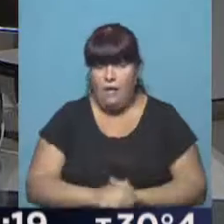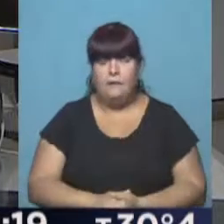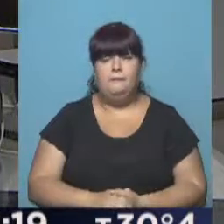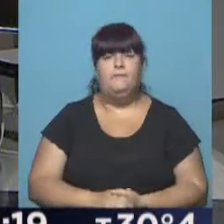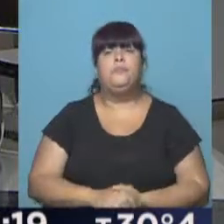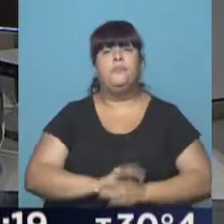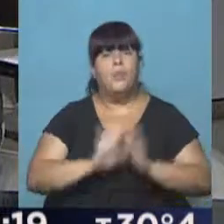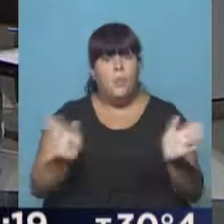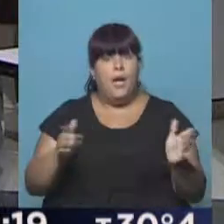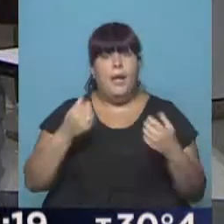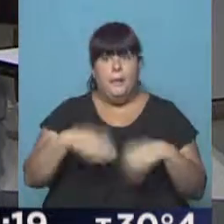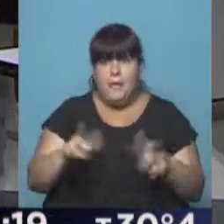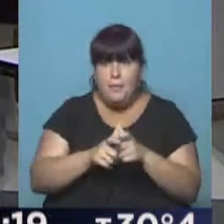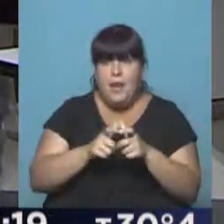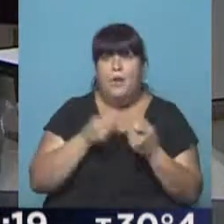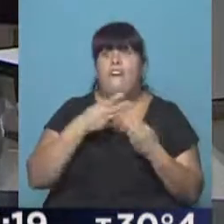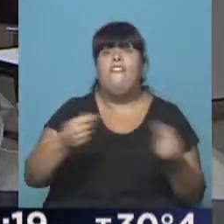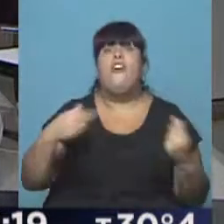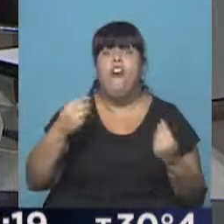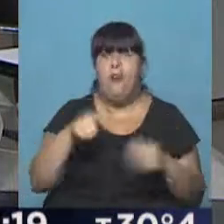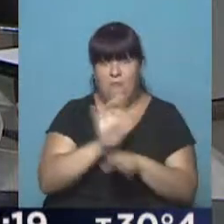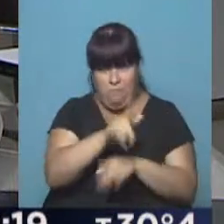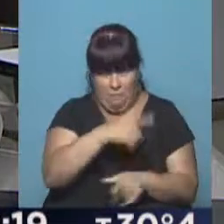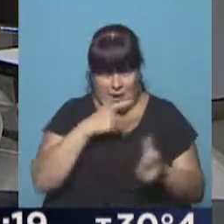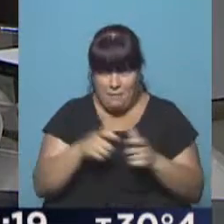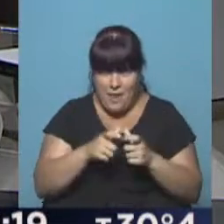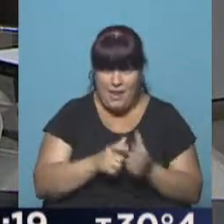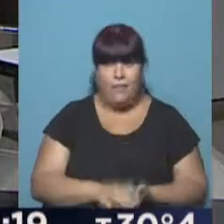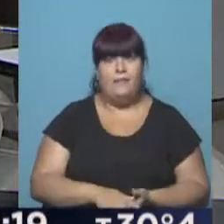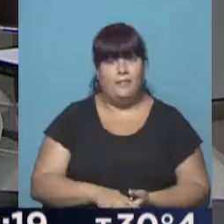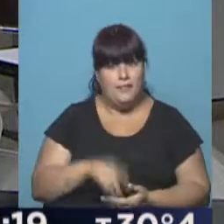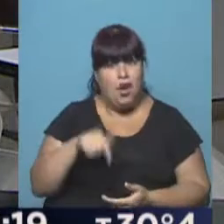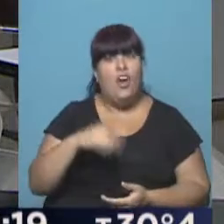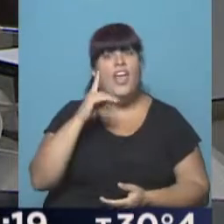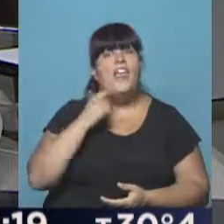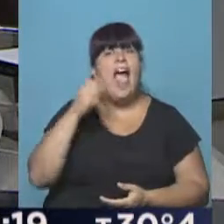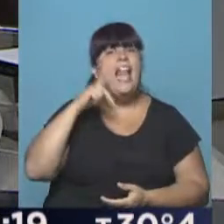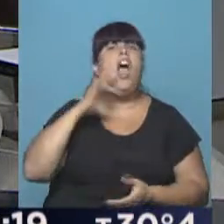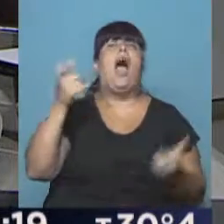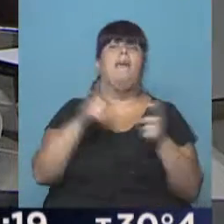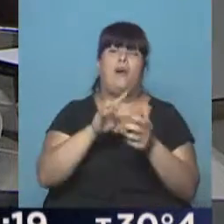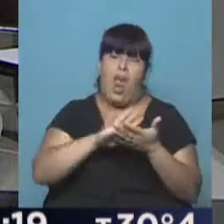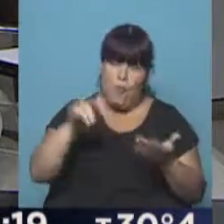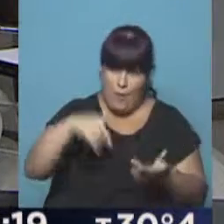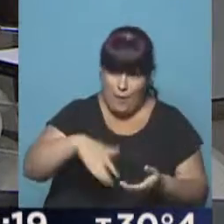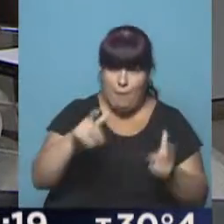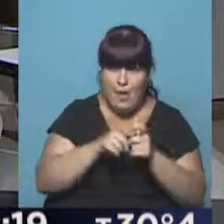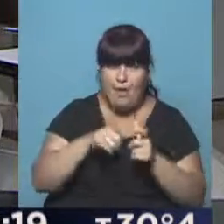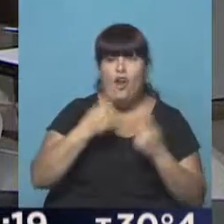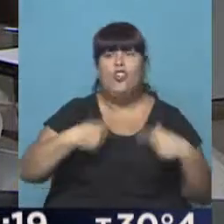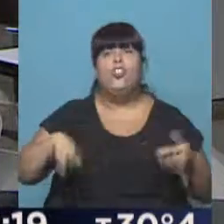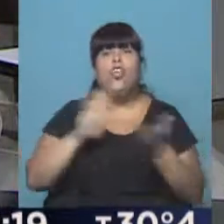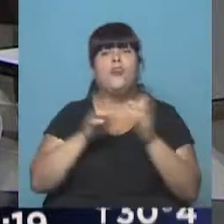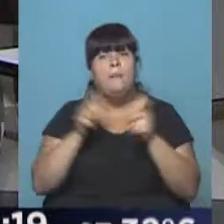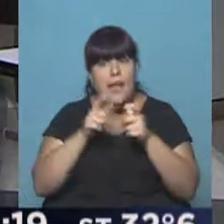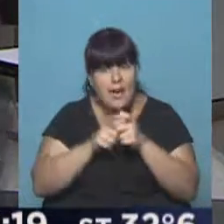Bueno, arranca la película, ¿no? ¿Cómo terminará? Digo, esta es una... Es el día lejos hoy. Es el día de estrenos, es día de películas. Así que todo lo que tenga que ver